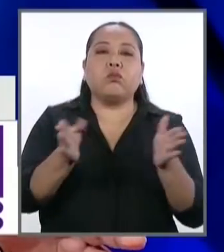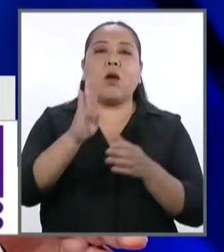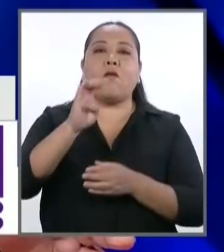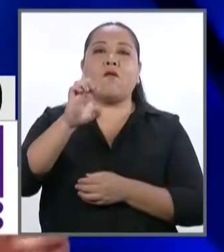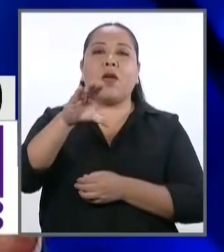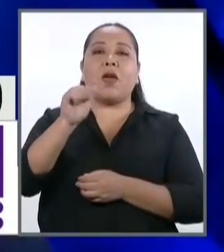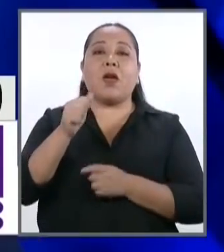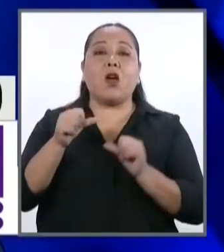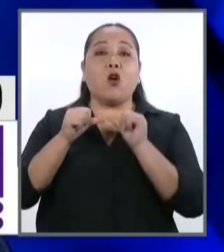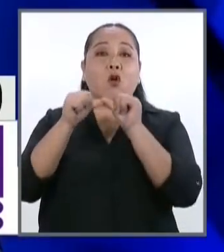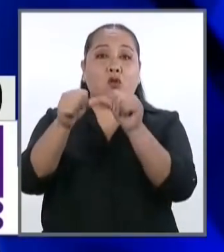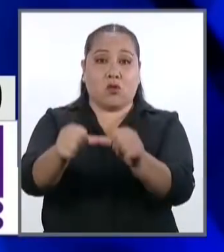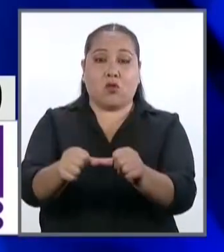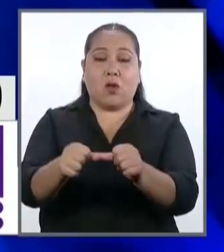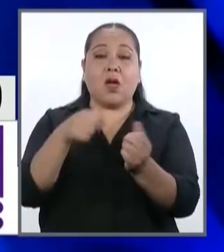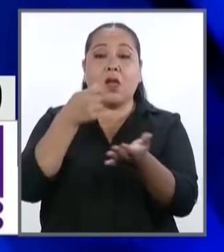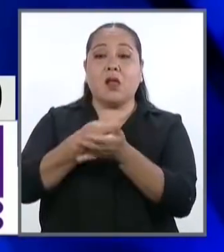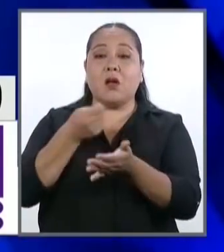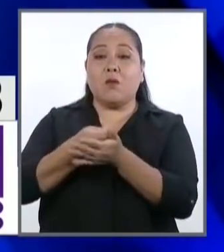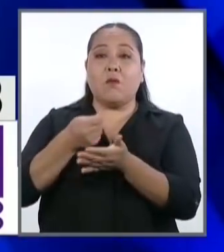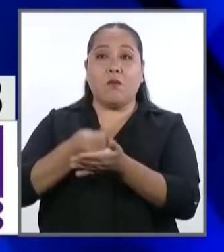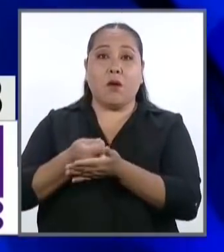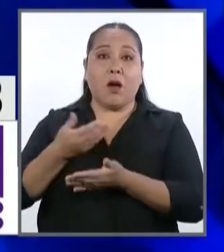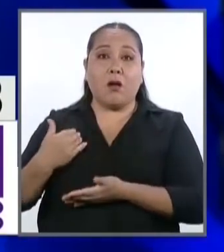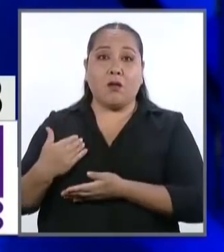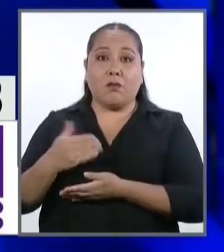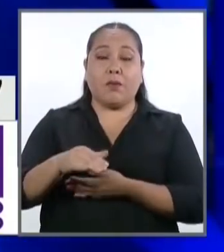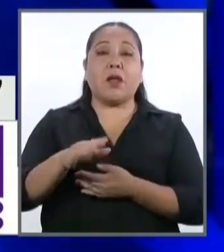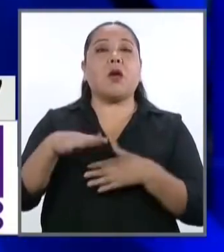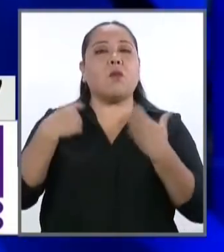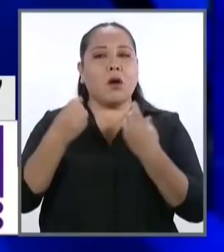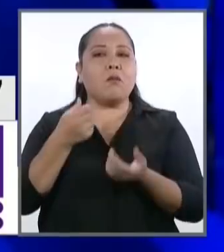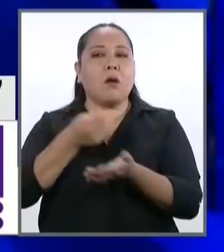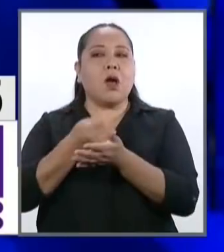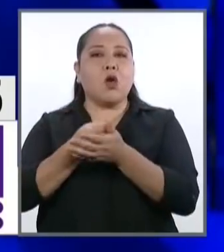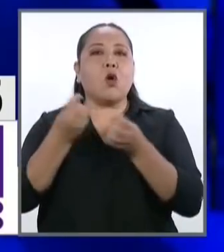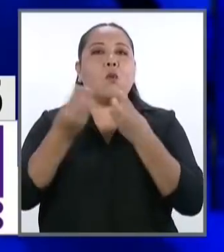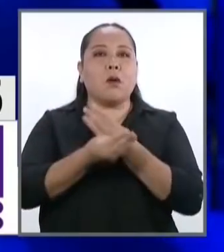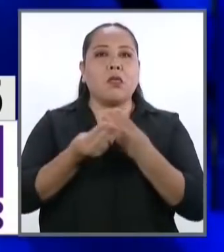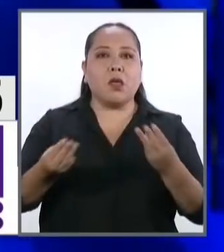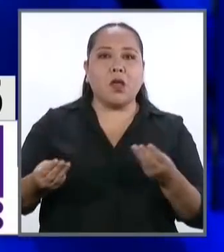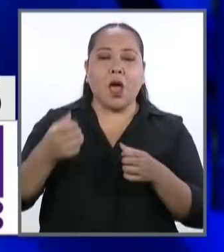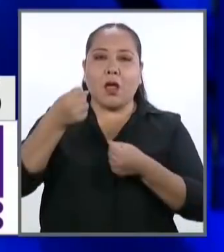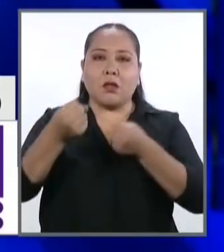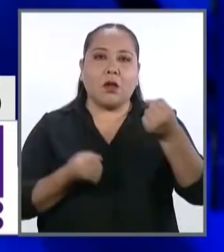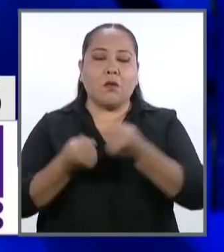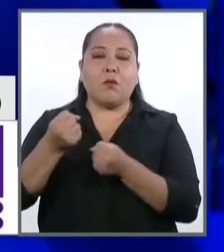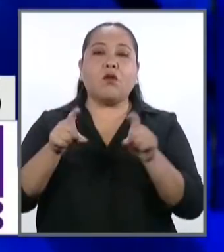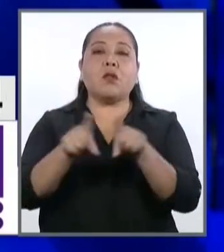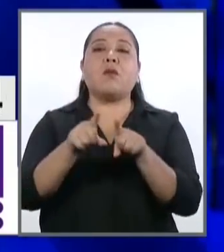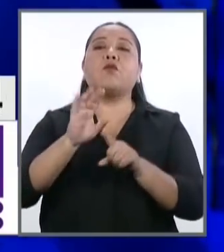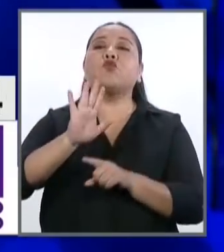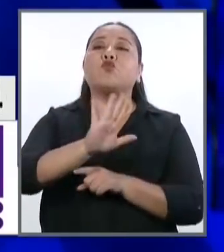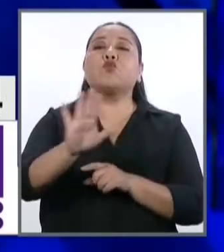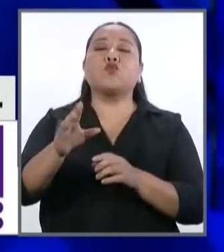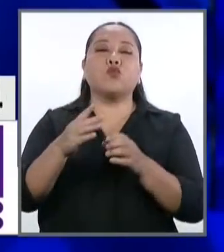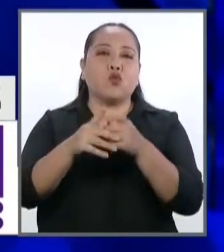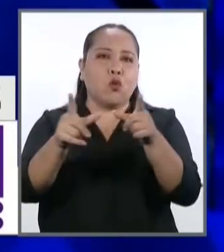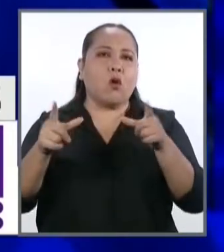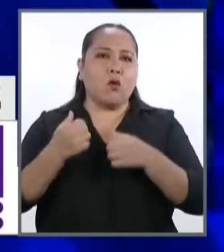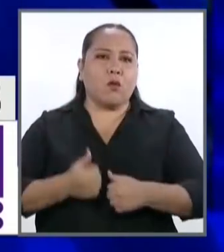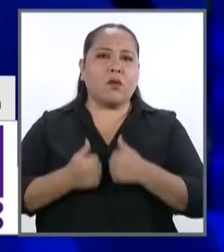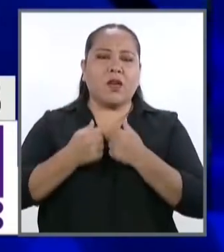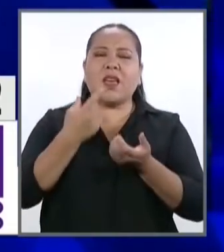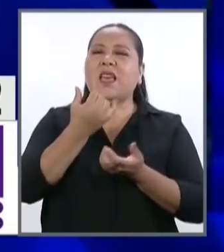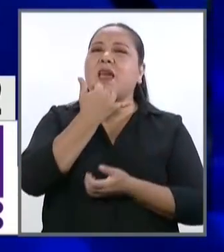Permanencia, que les da financiamiento para poder financiar el material, el transporte y también los lugares en donde viven. ¿Y qué hacemos con los